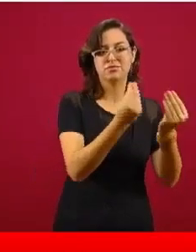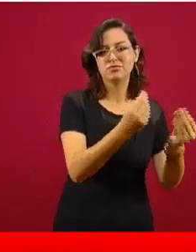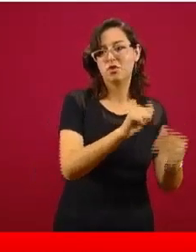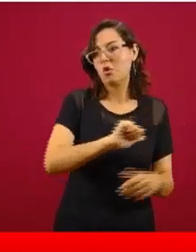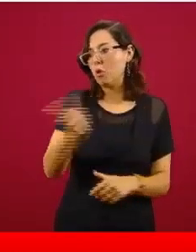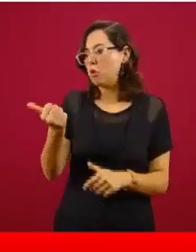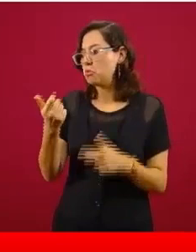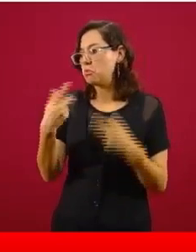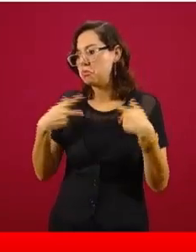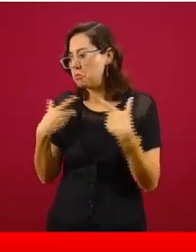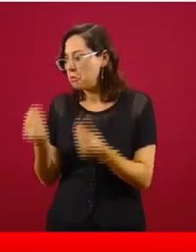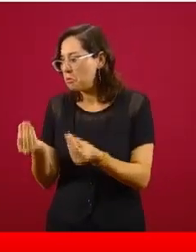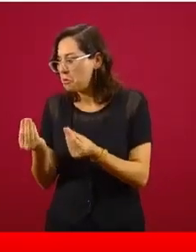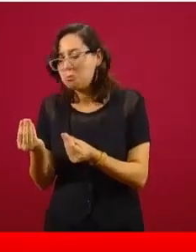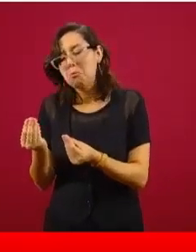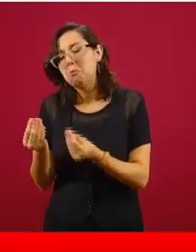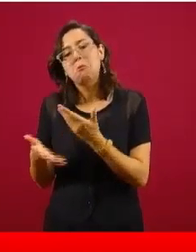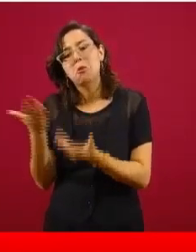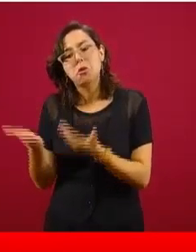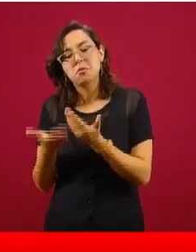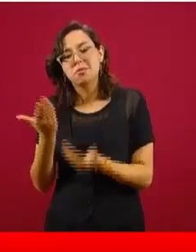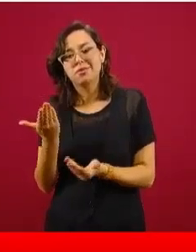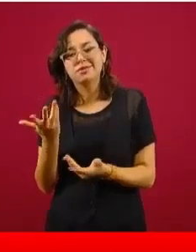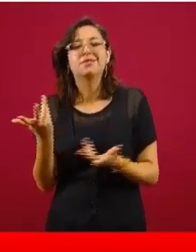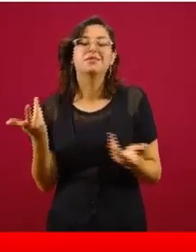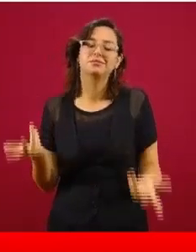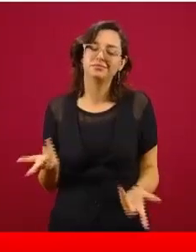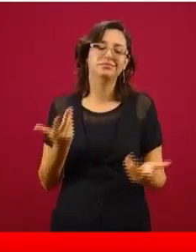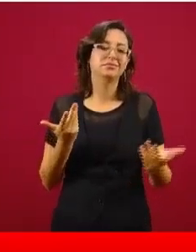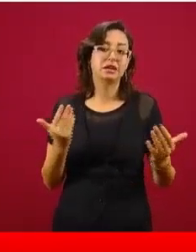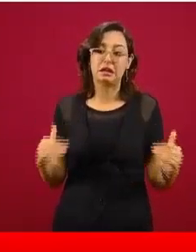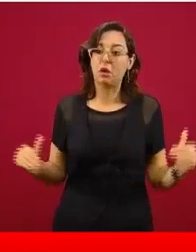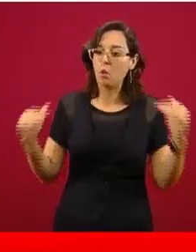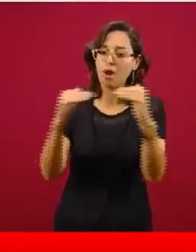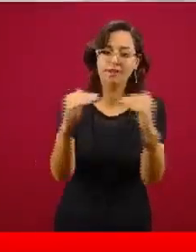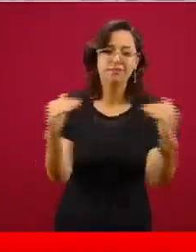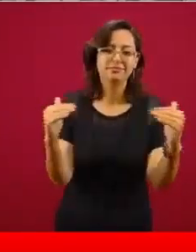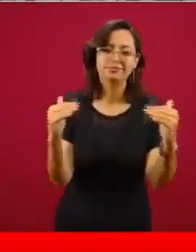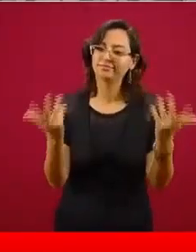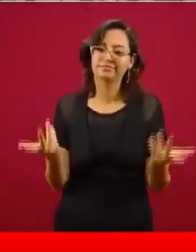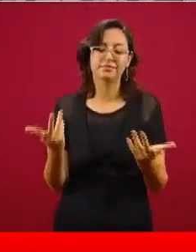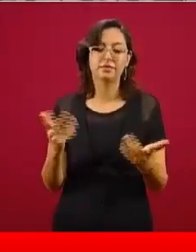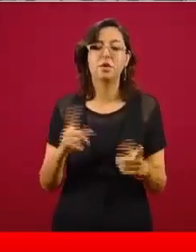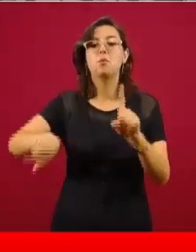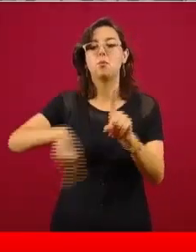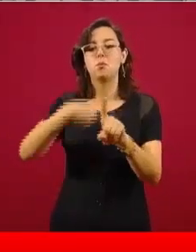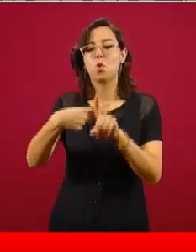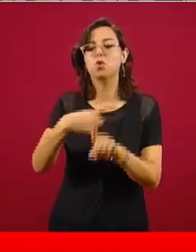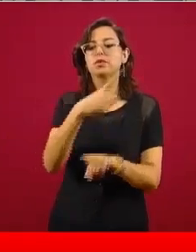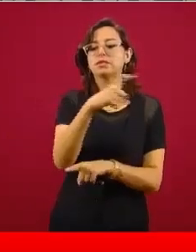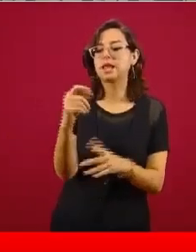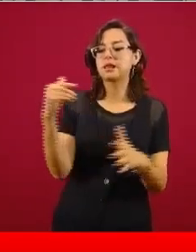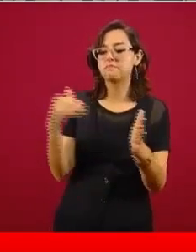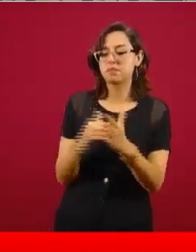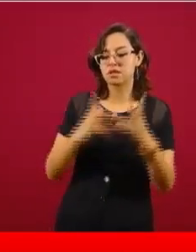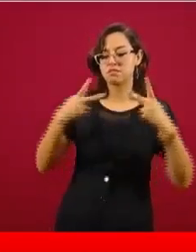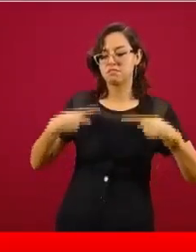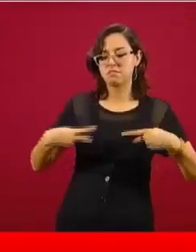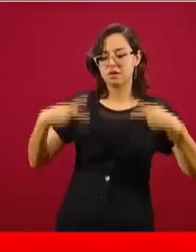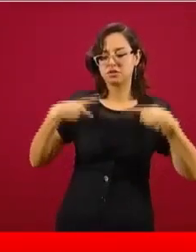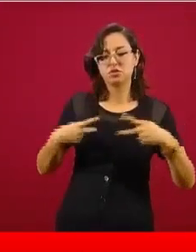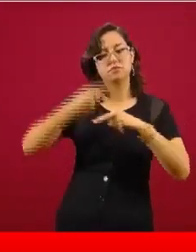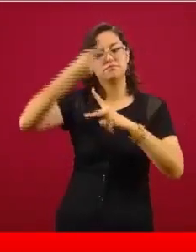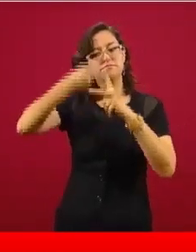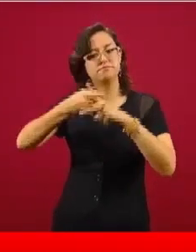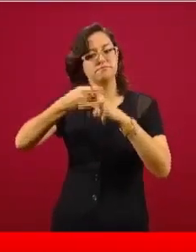va a haber más casos, más personas enfermas donde hay mayor población. Se usa la tasa de incidencia, esta es una medida de uso